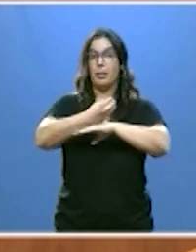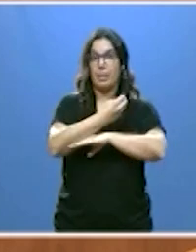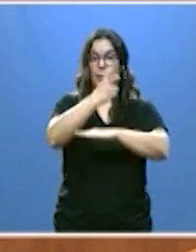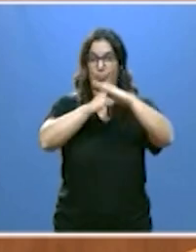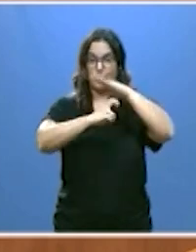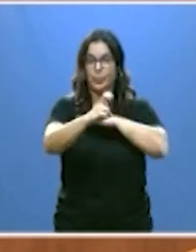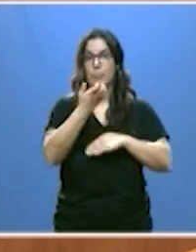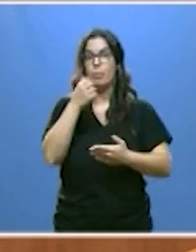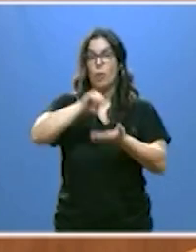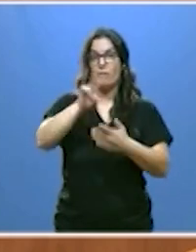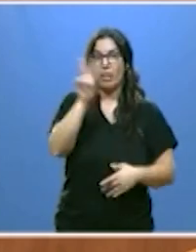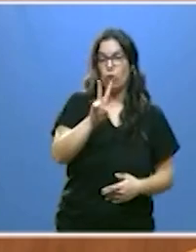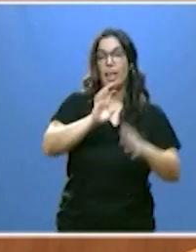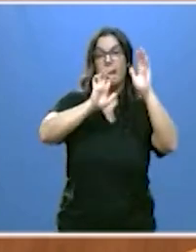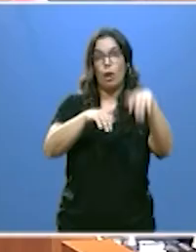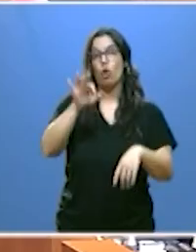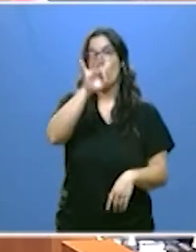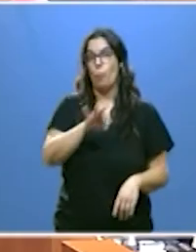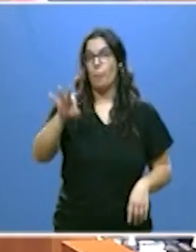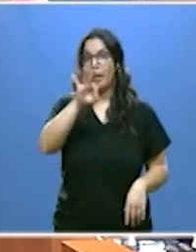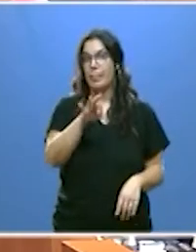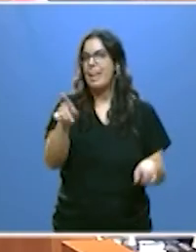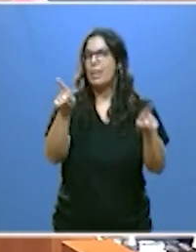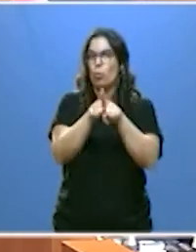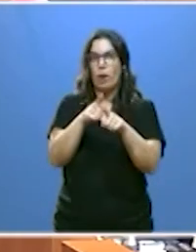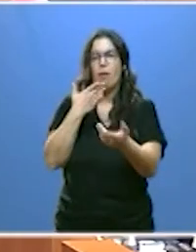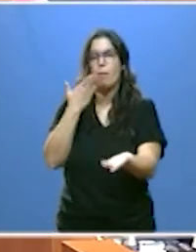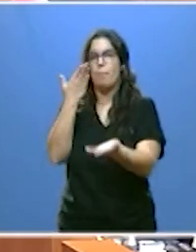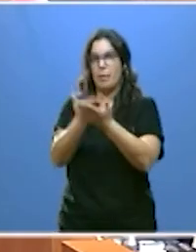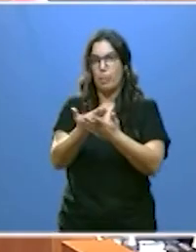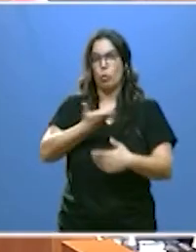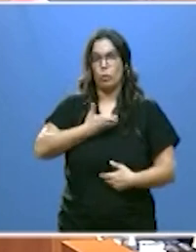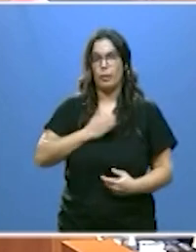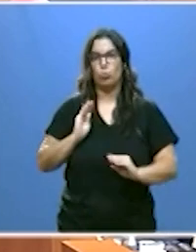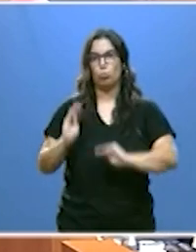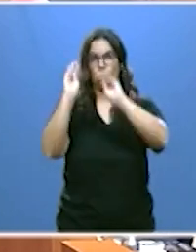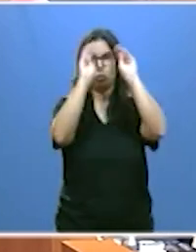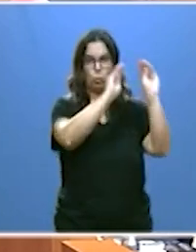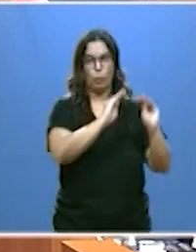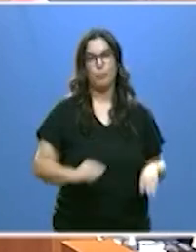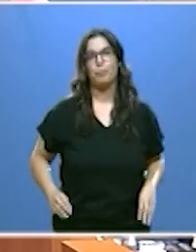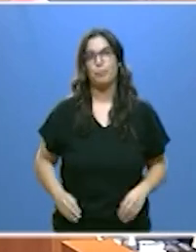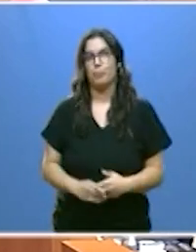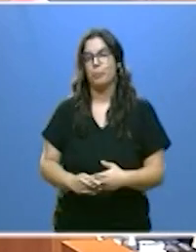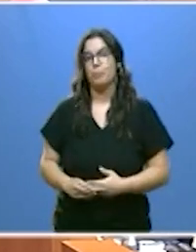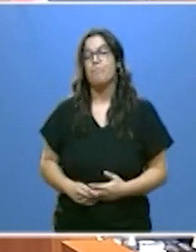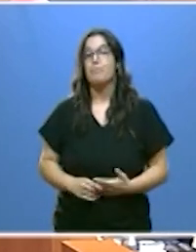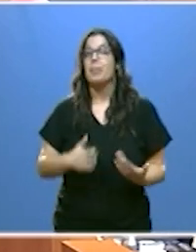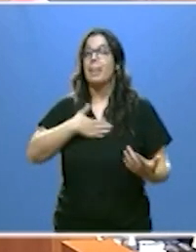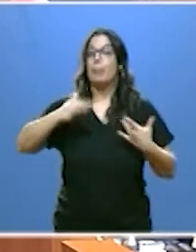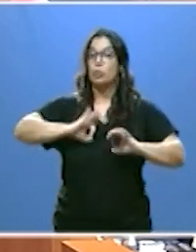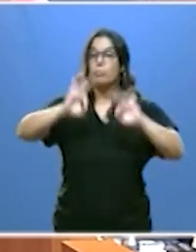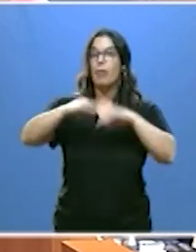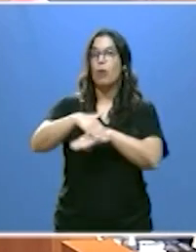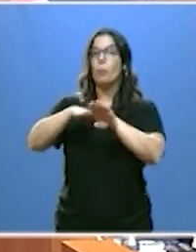en Valladolid en León y en Palencia como han solicitado sus ayuntamientos especialmente queremos que el gobierno